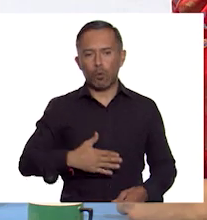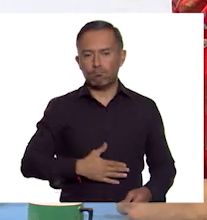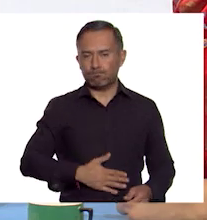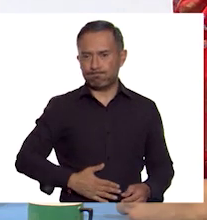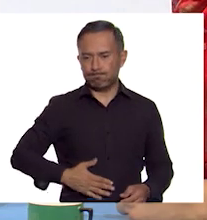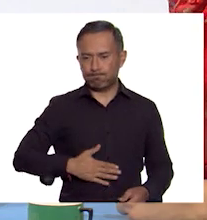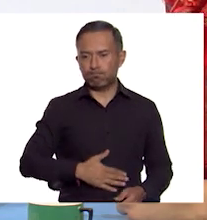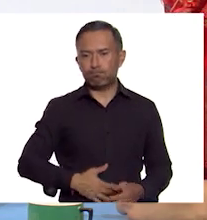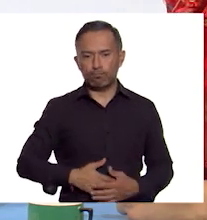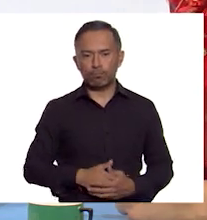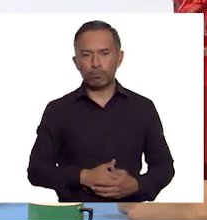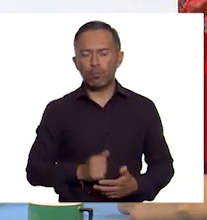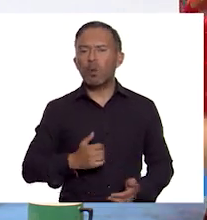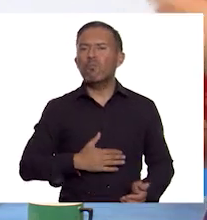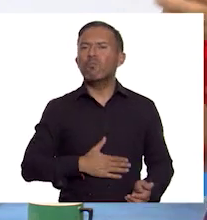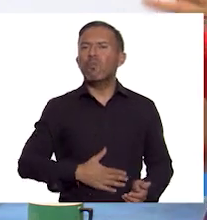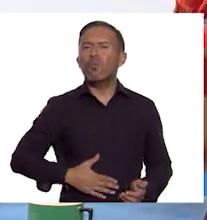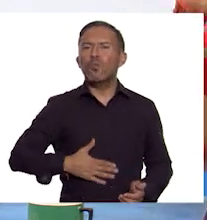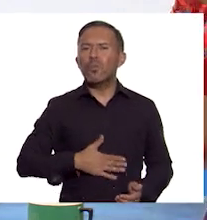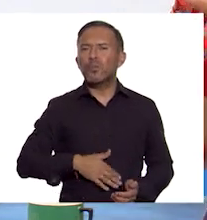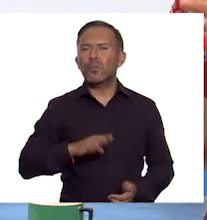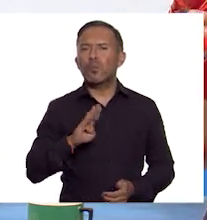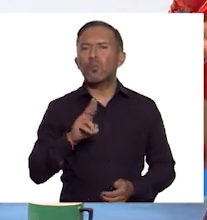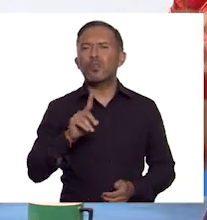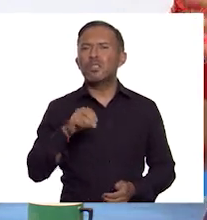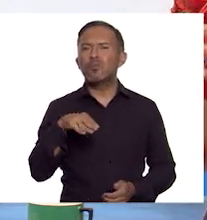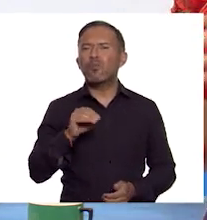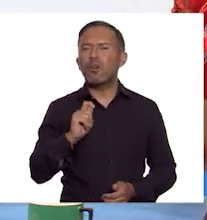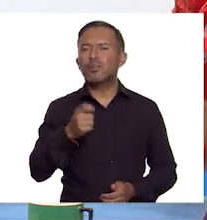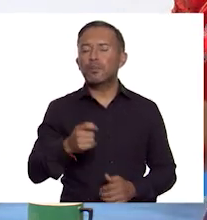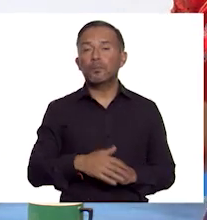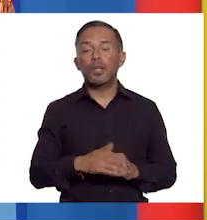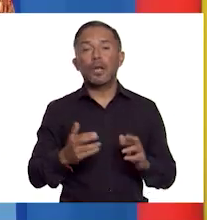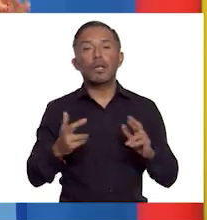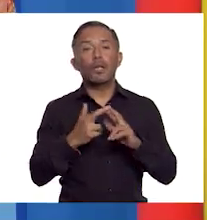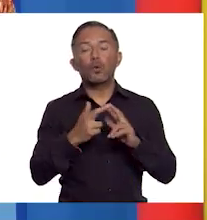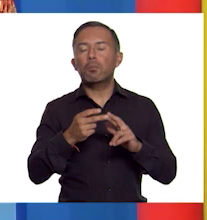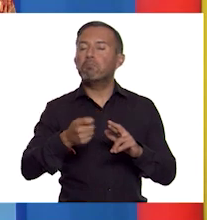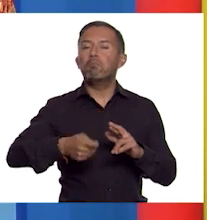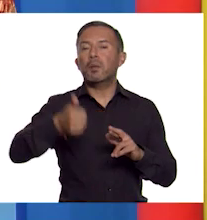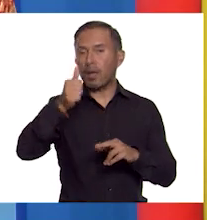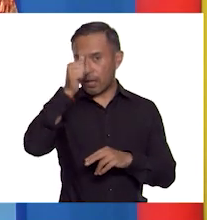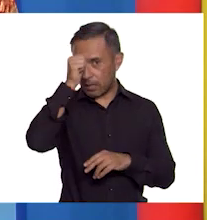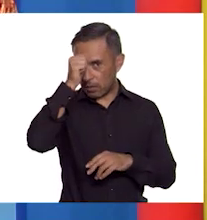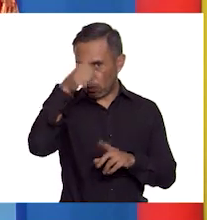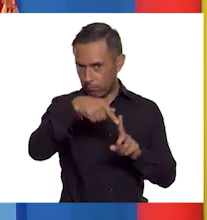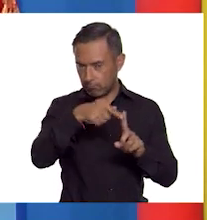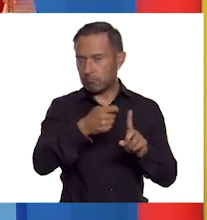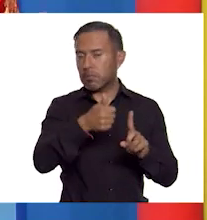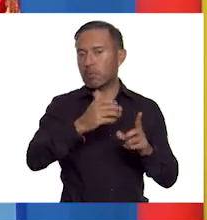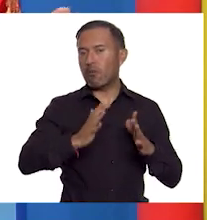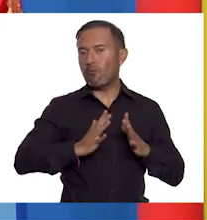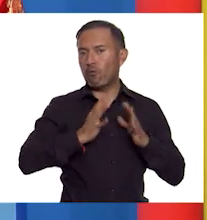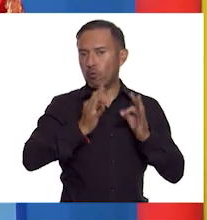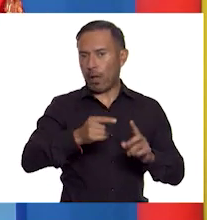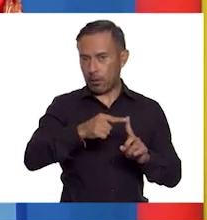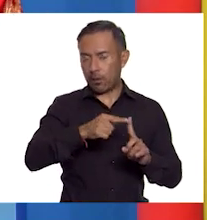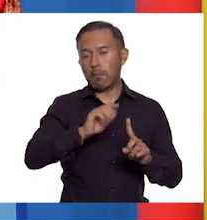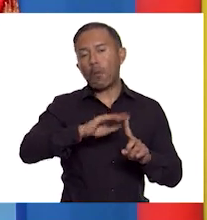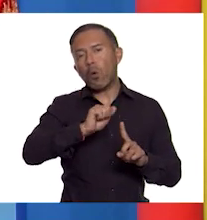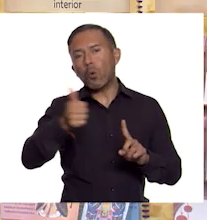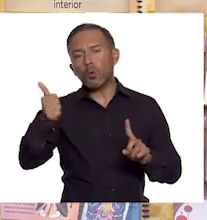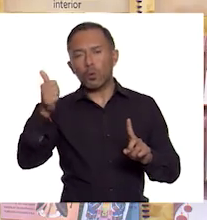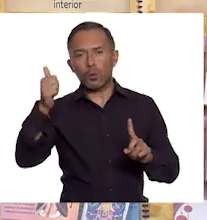Pero, ¿entonces qué es el budismo? Es una religión surgida en la India y aportada por diferentes países asiáticos.